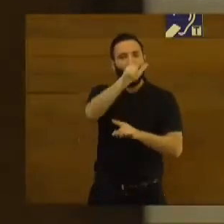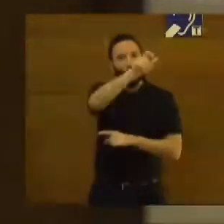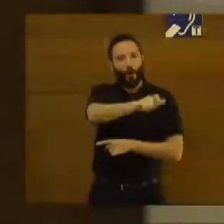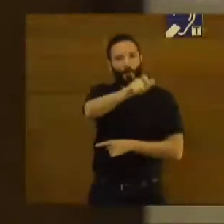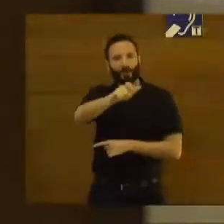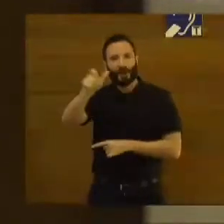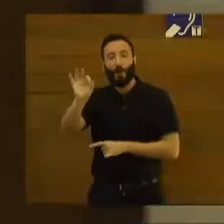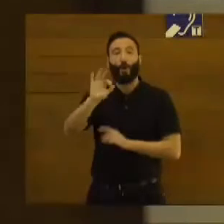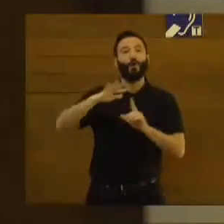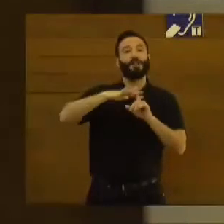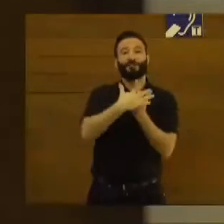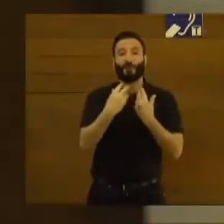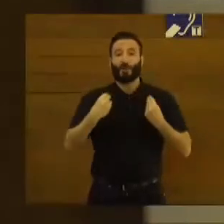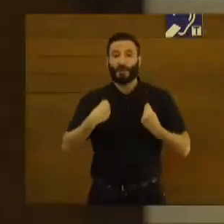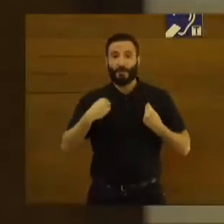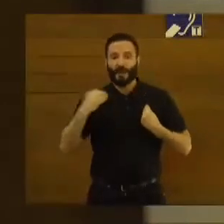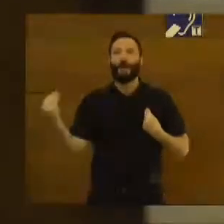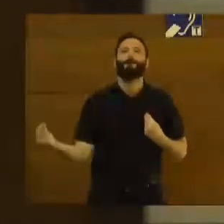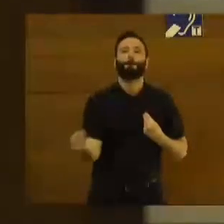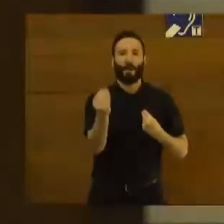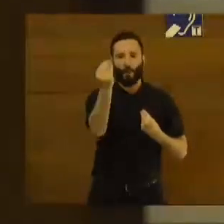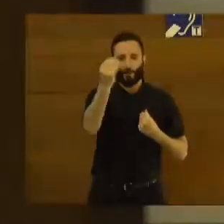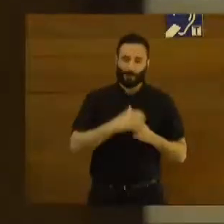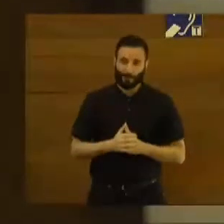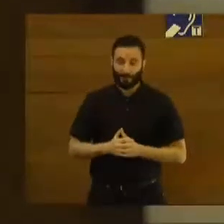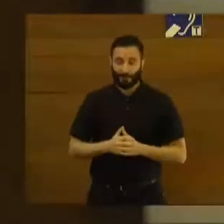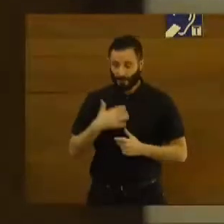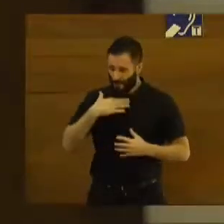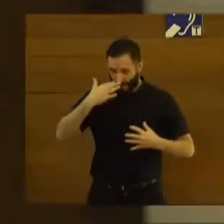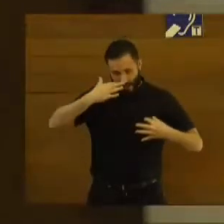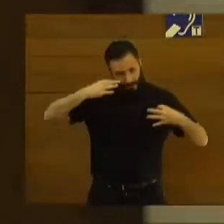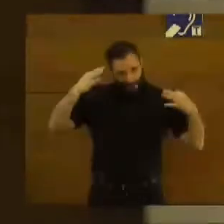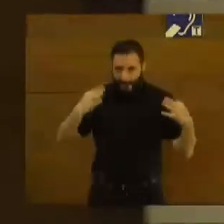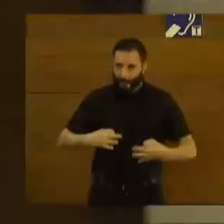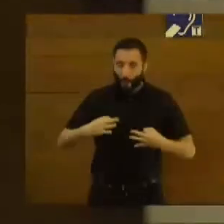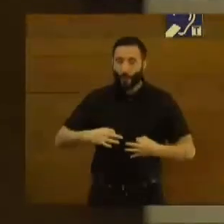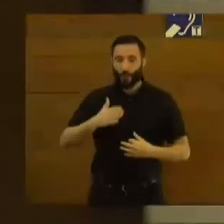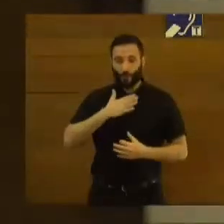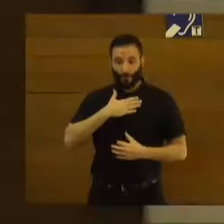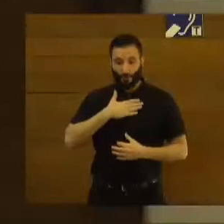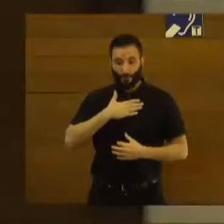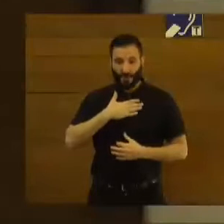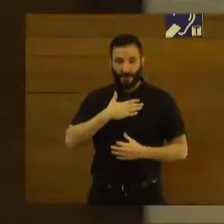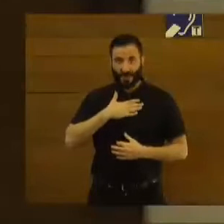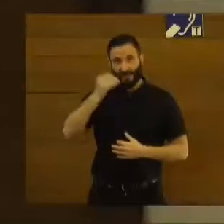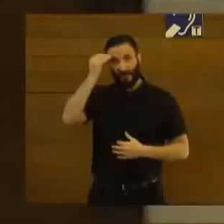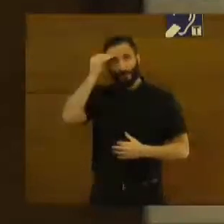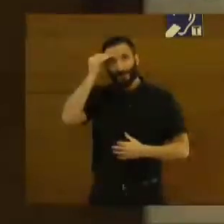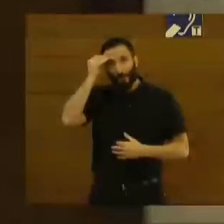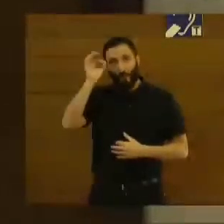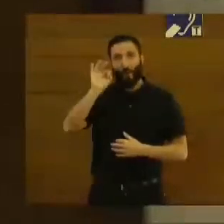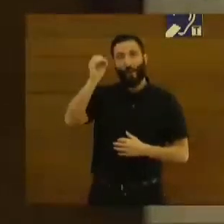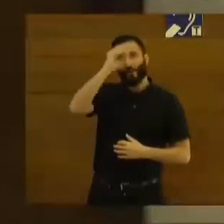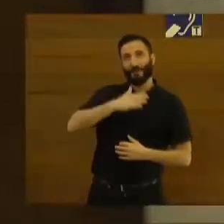las condiciones de vida de las personas. Les aseguro que desde mi atalaya de Cáritas